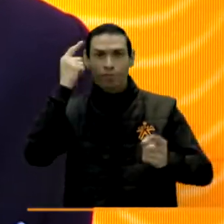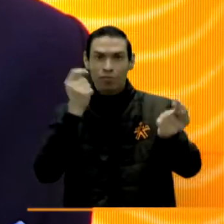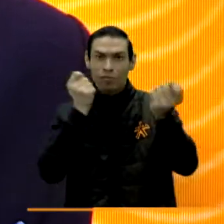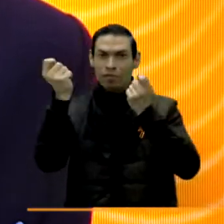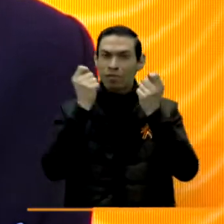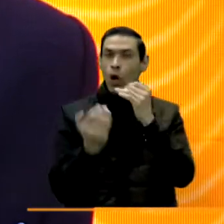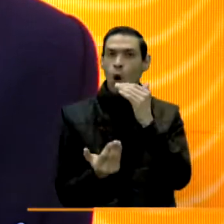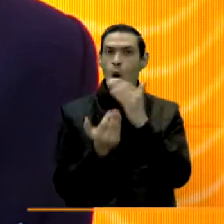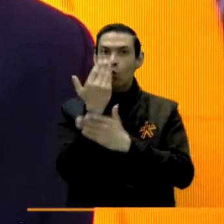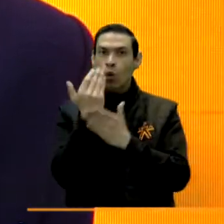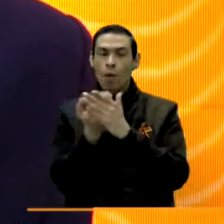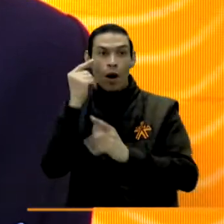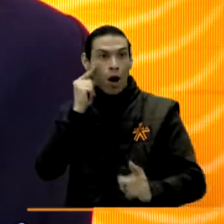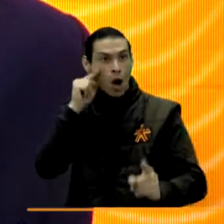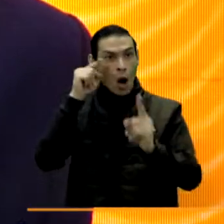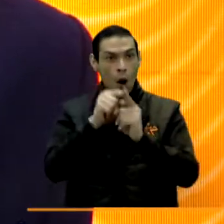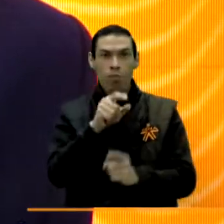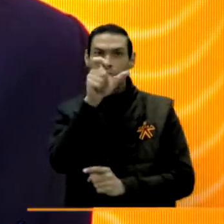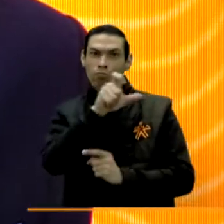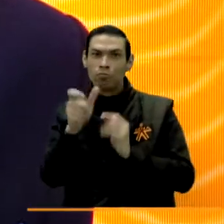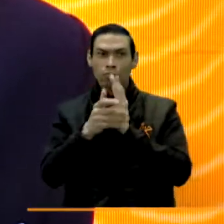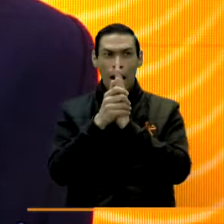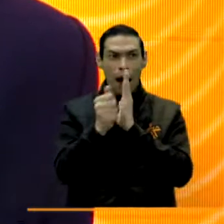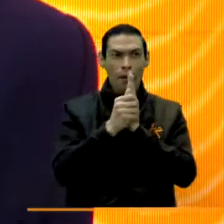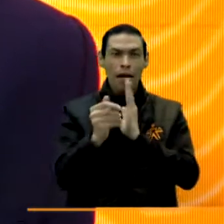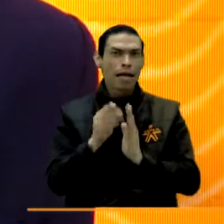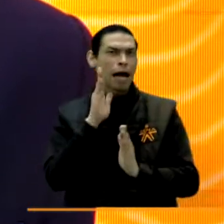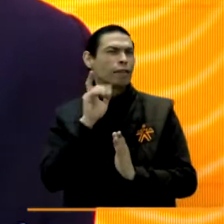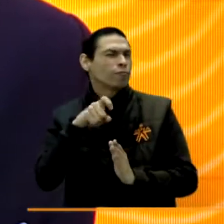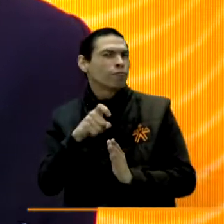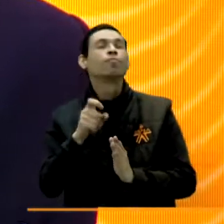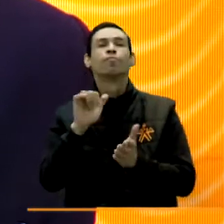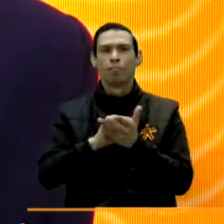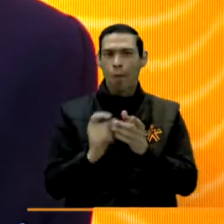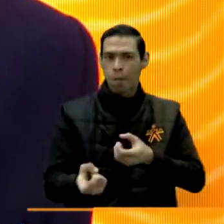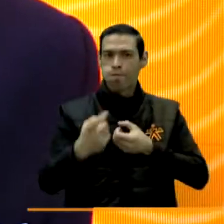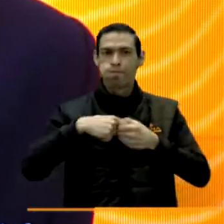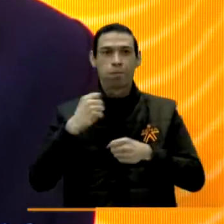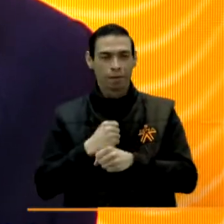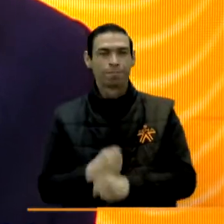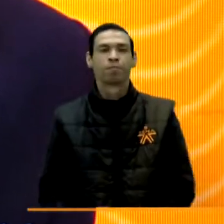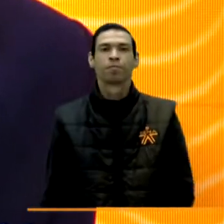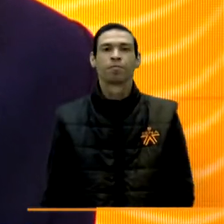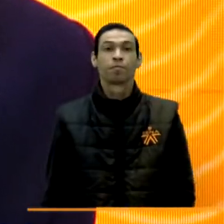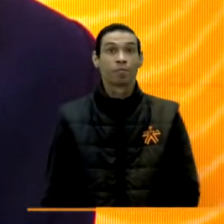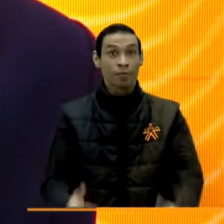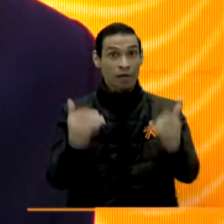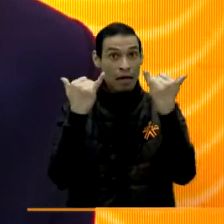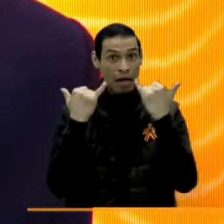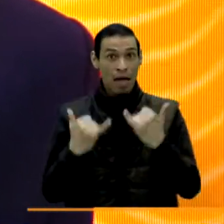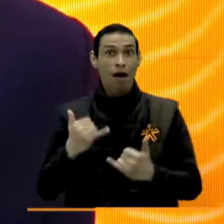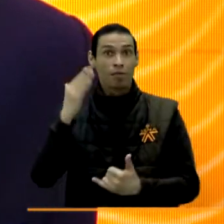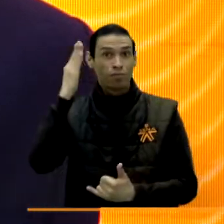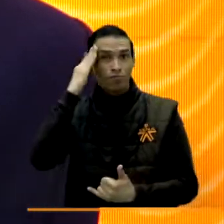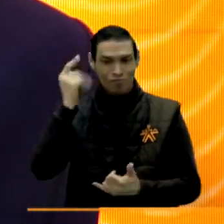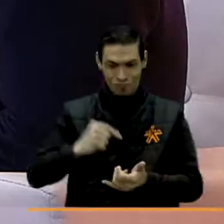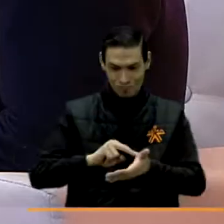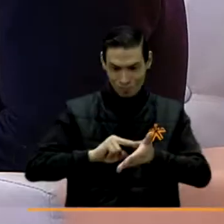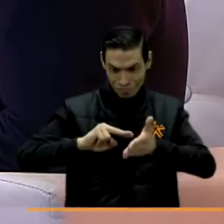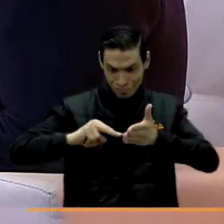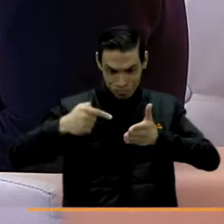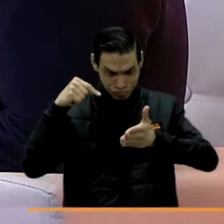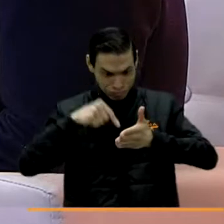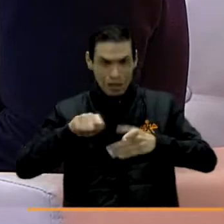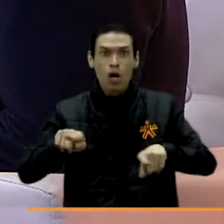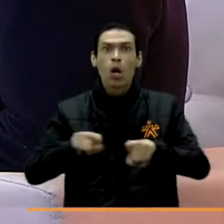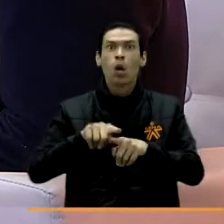nuevas estrategias para poder adquirir las capacidades del futuro que necesitamos. En este momento hay un cambio en absolutamente